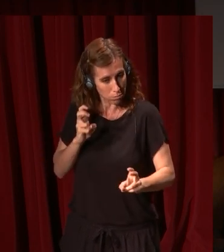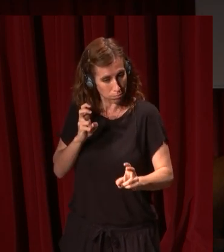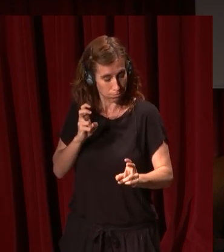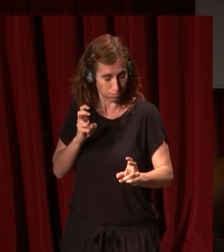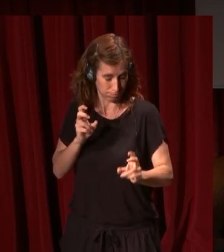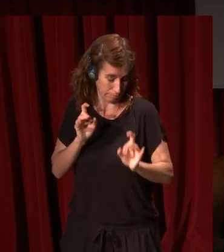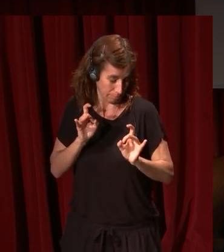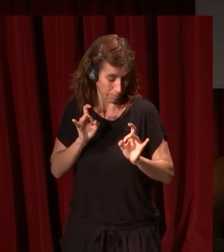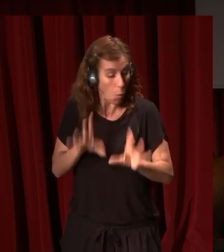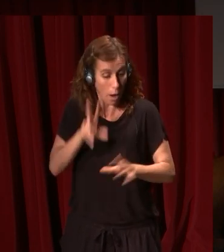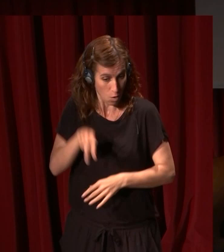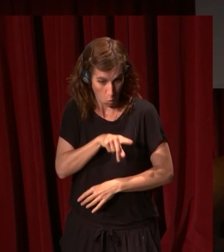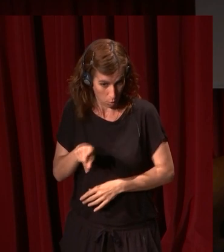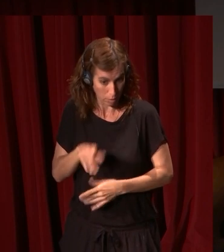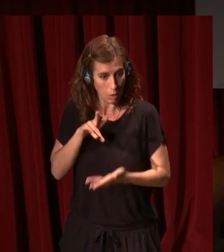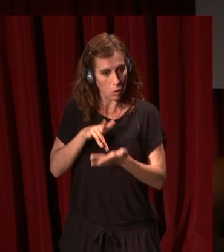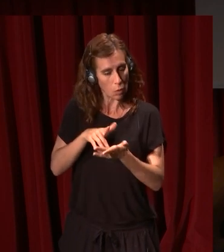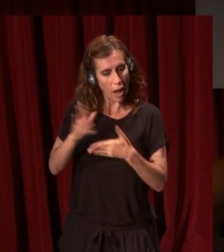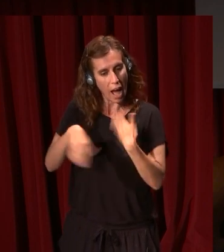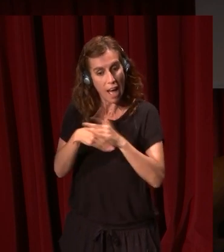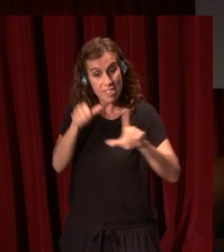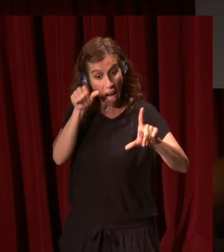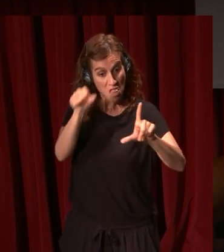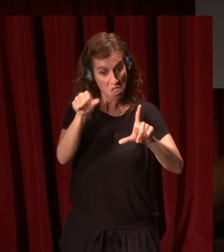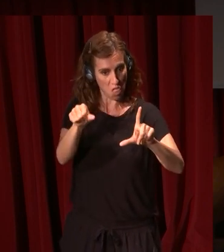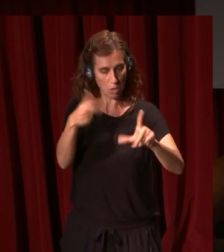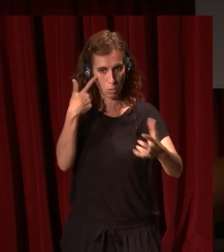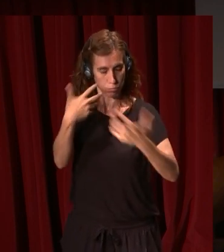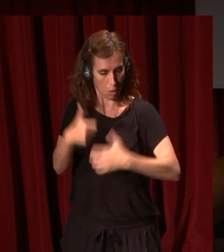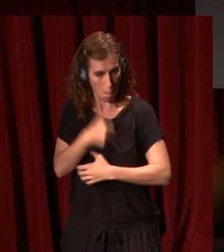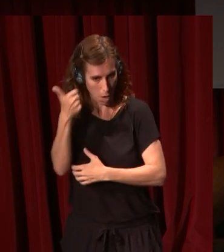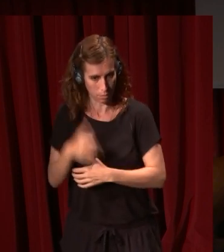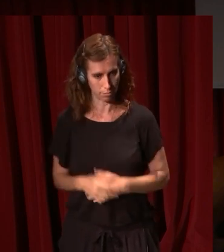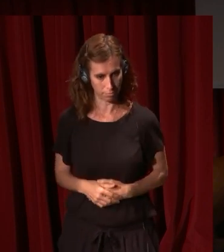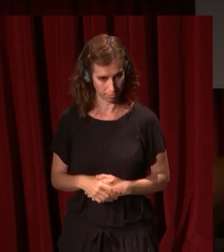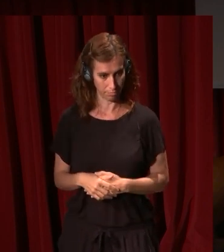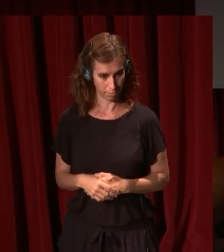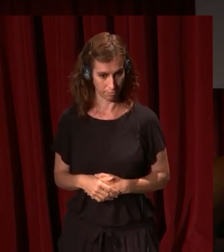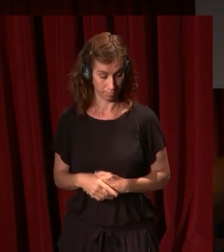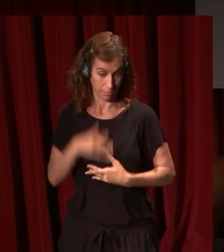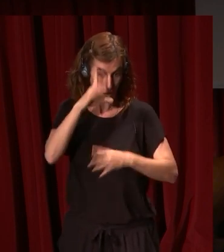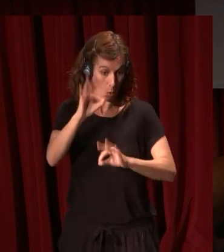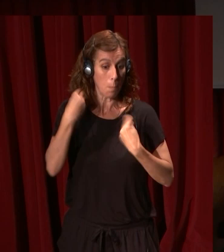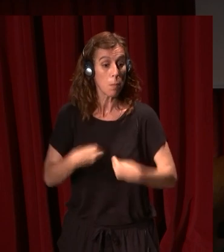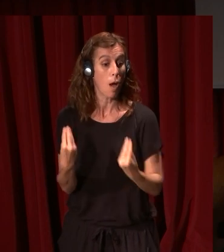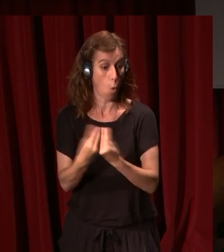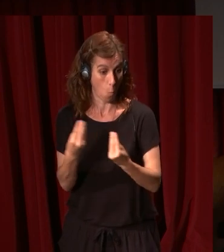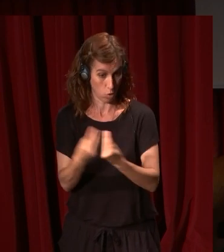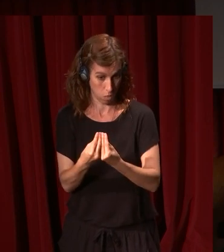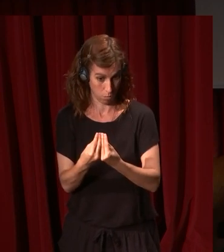desplazando hasta cierto punto el centro de la composición o lo que parecería el centro obvio de la composición.